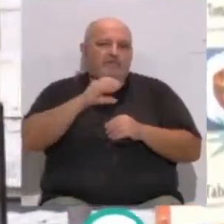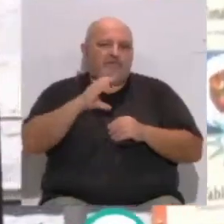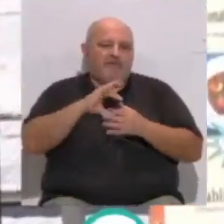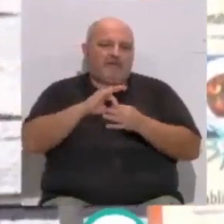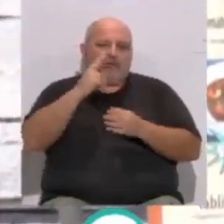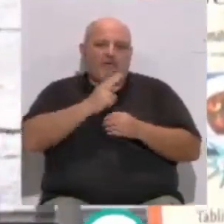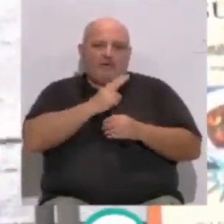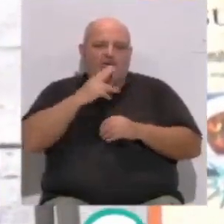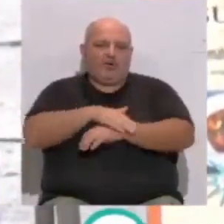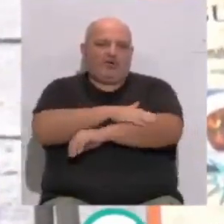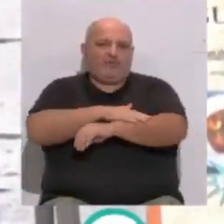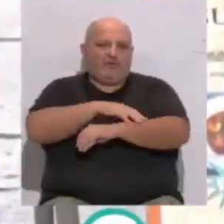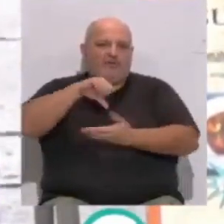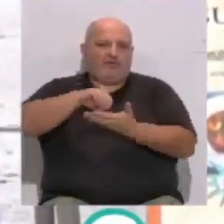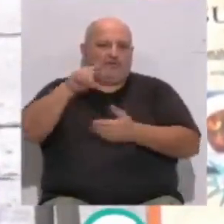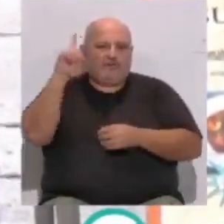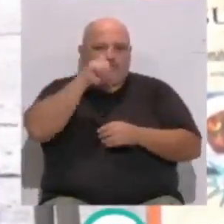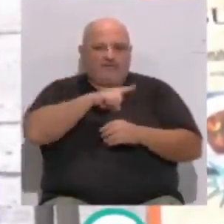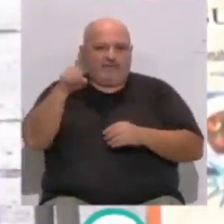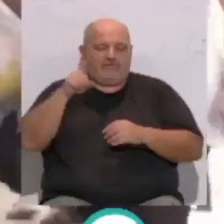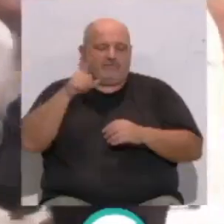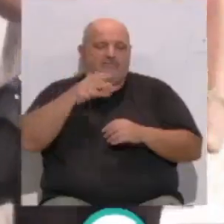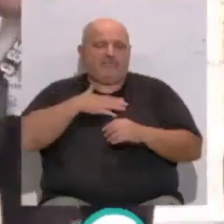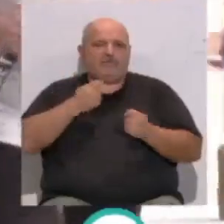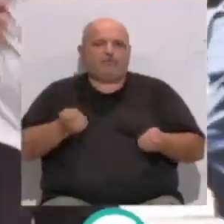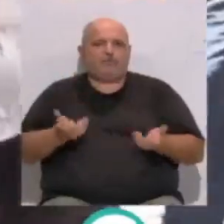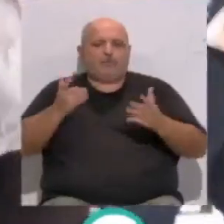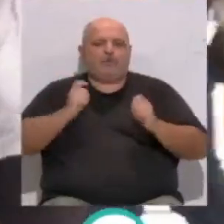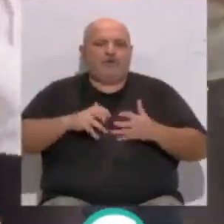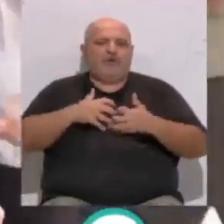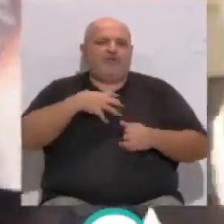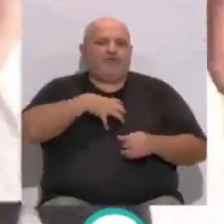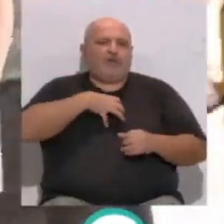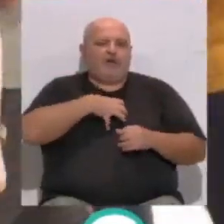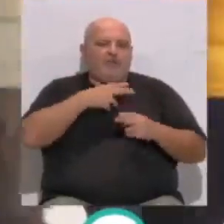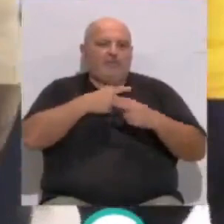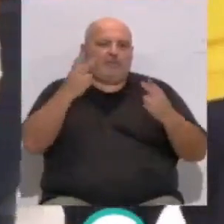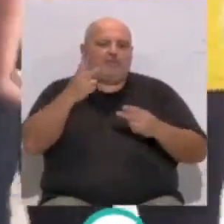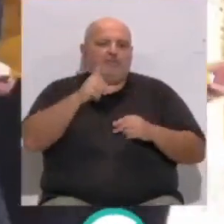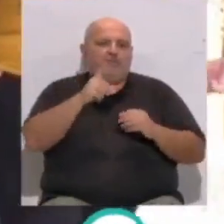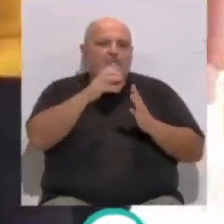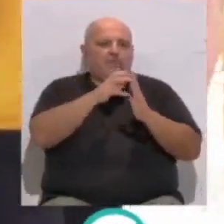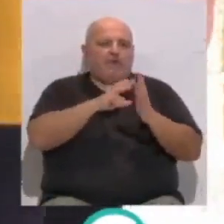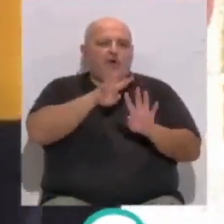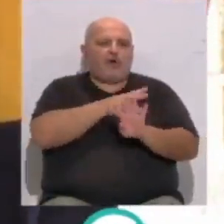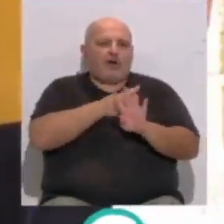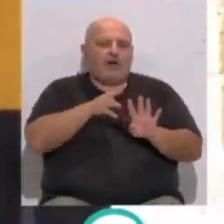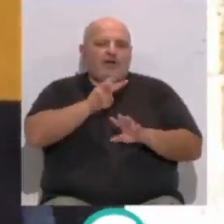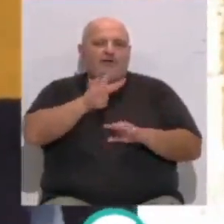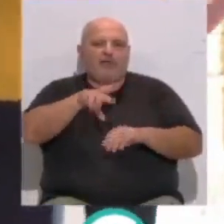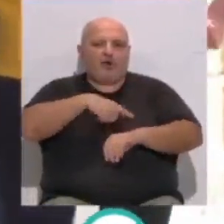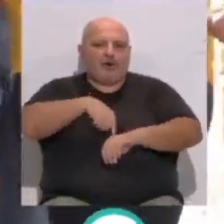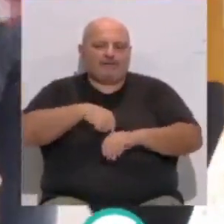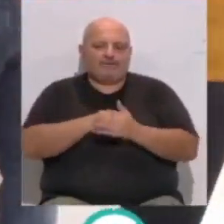comprometidas por el Gobierno Central y el acuerdo de subida salarial al funcionariado público con disminución de jornada laboral a 35